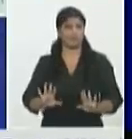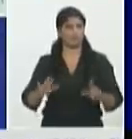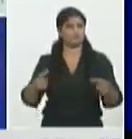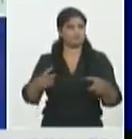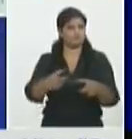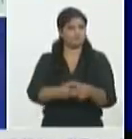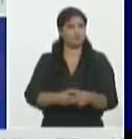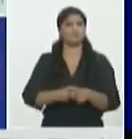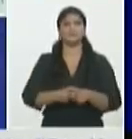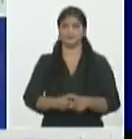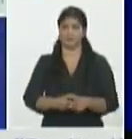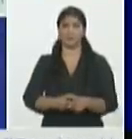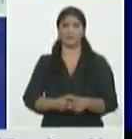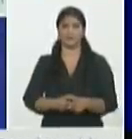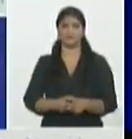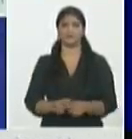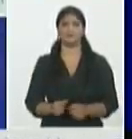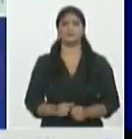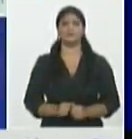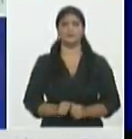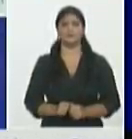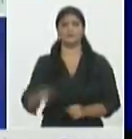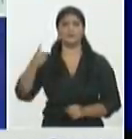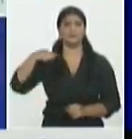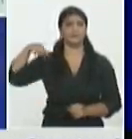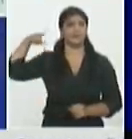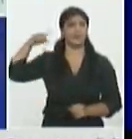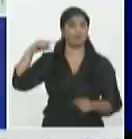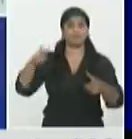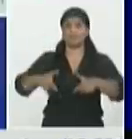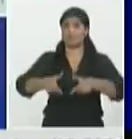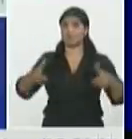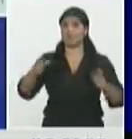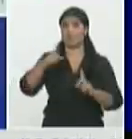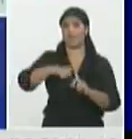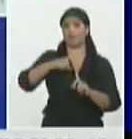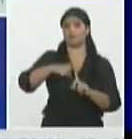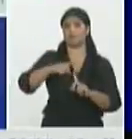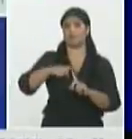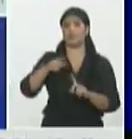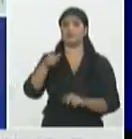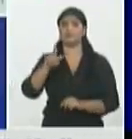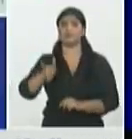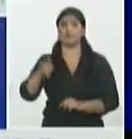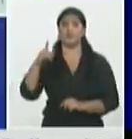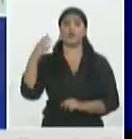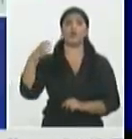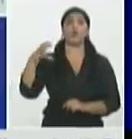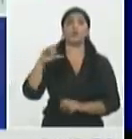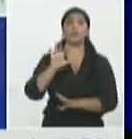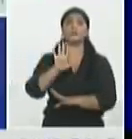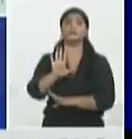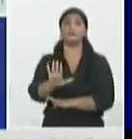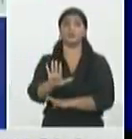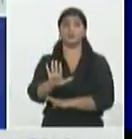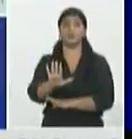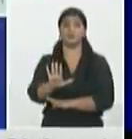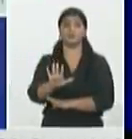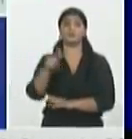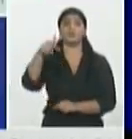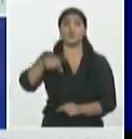el número mayor ayer en el municipio de las Tunas 19 Colombia 5 Jesús Menéndez y Jogabo